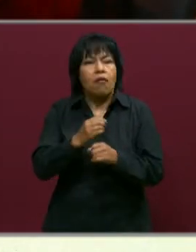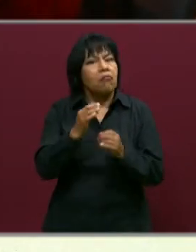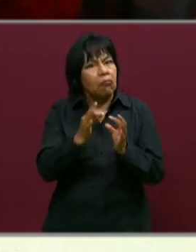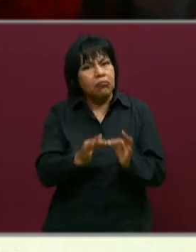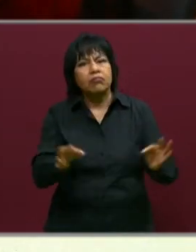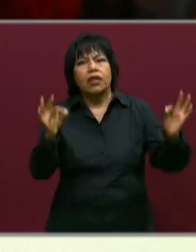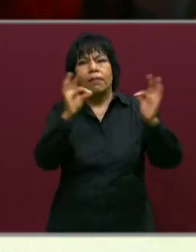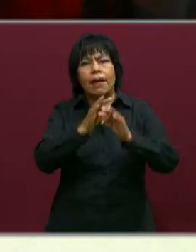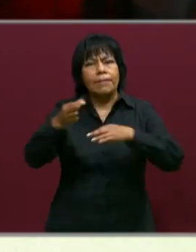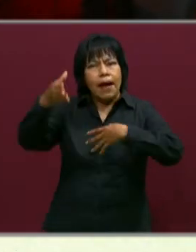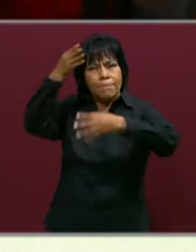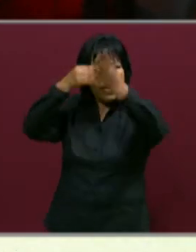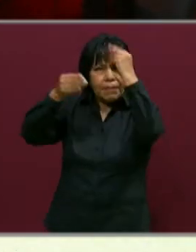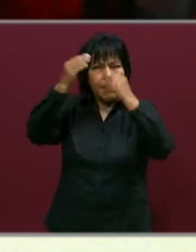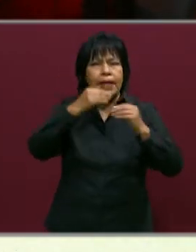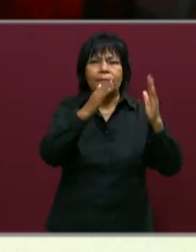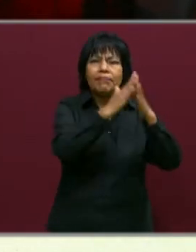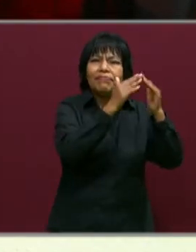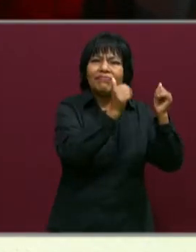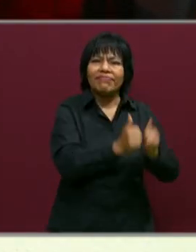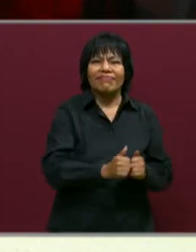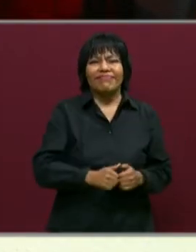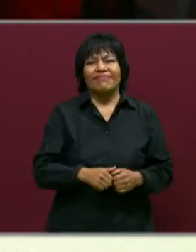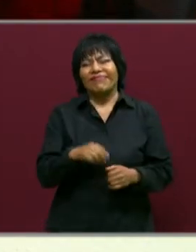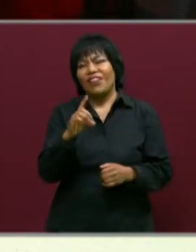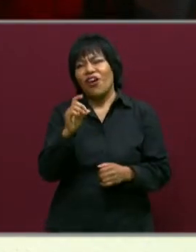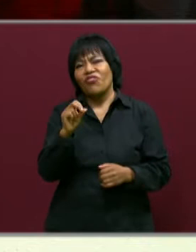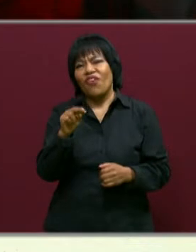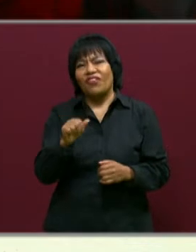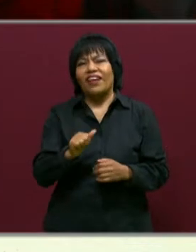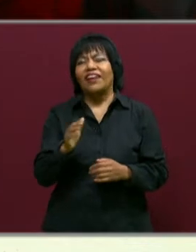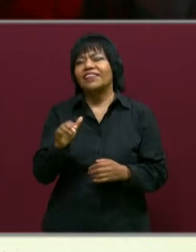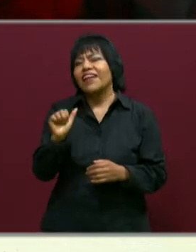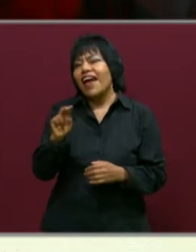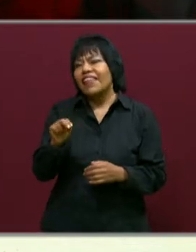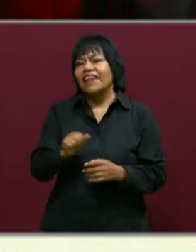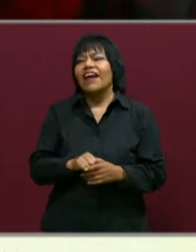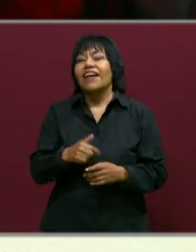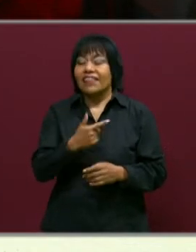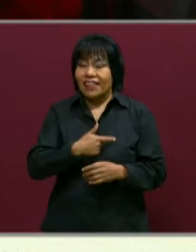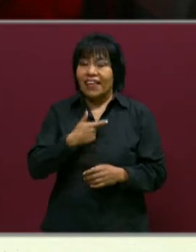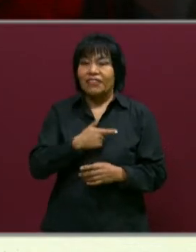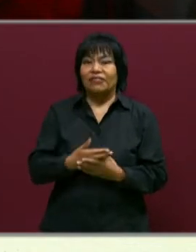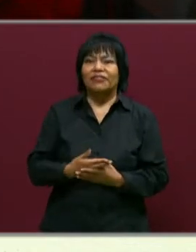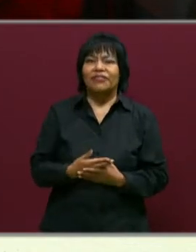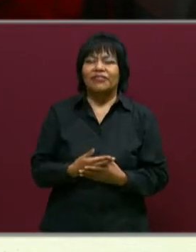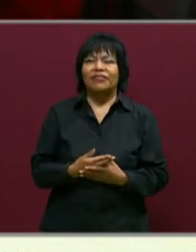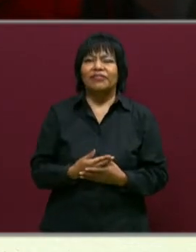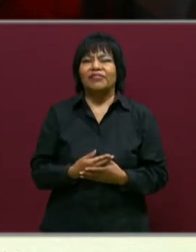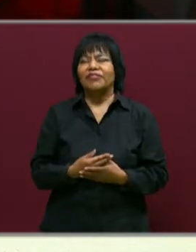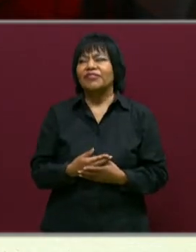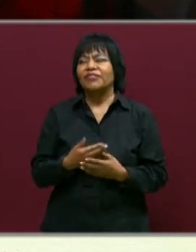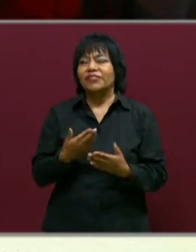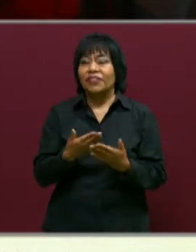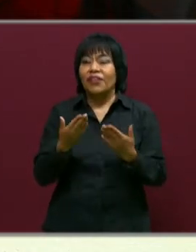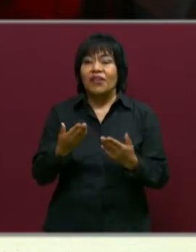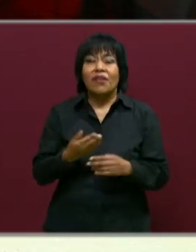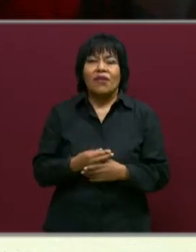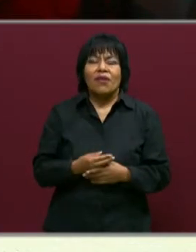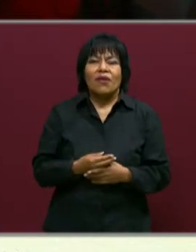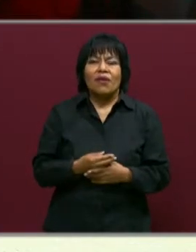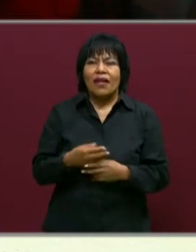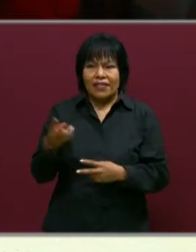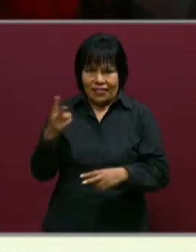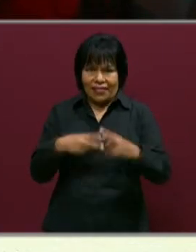este aprendizaje desde casa. Así que, Dona, Ana, ¿qué tal, cómo están? Qué gusto tenerlas aquí en esta cabina, en este